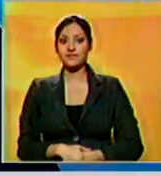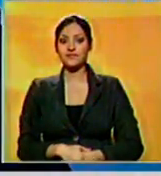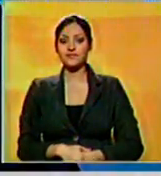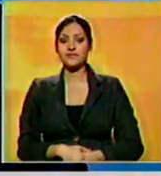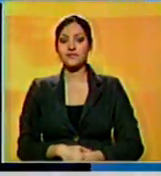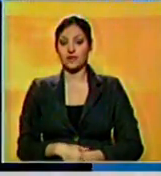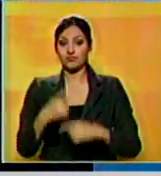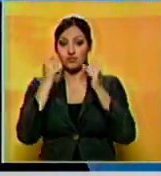Increíble.